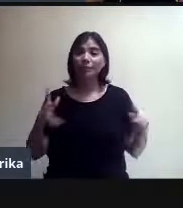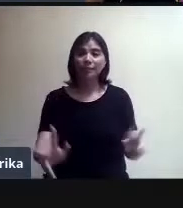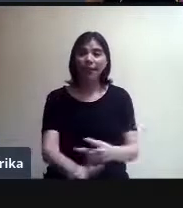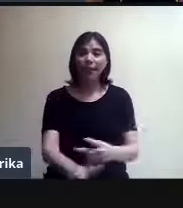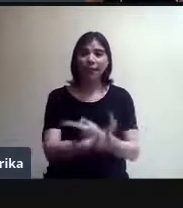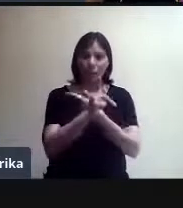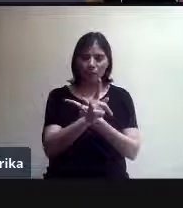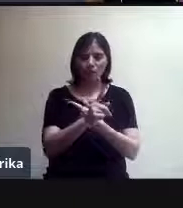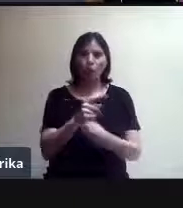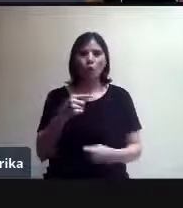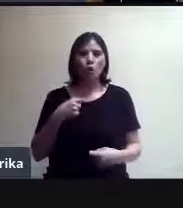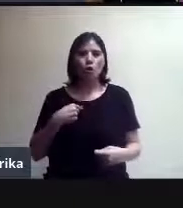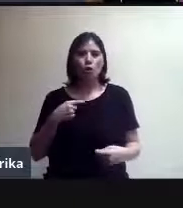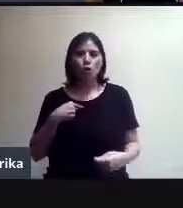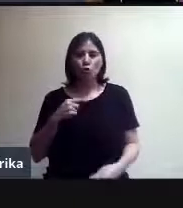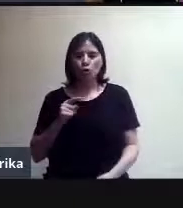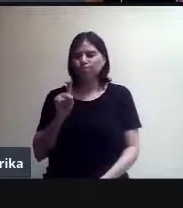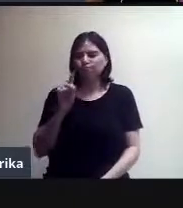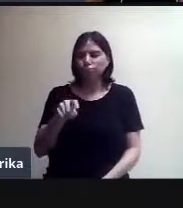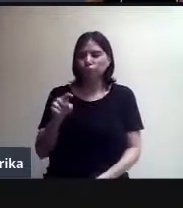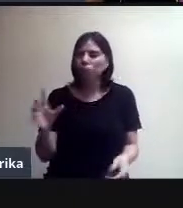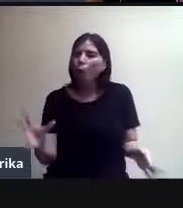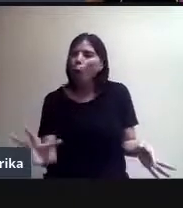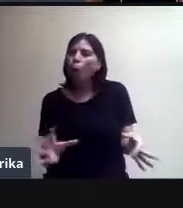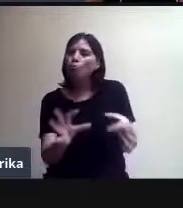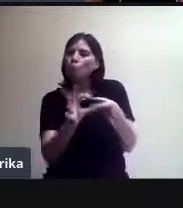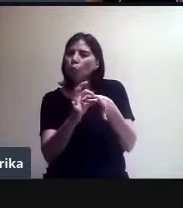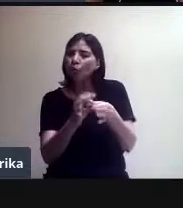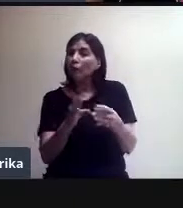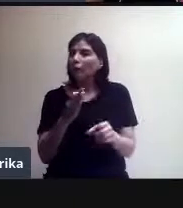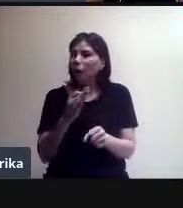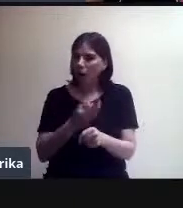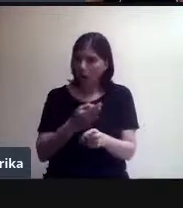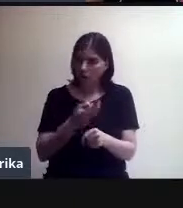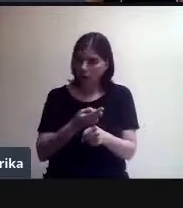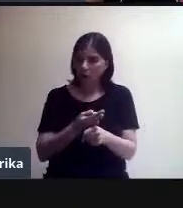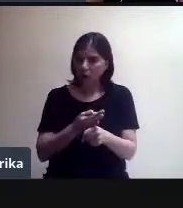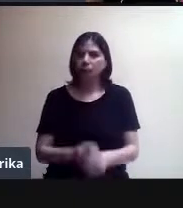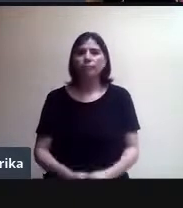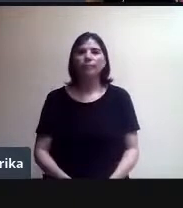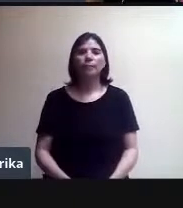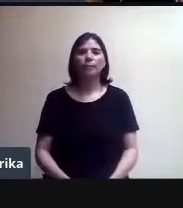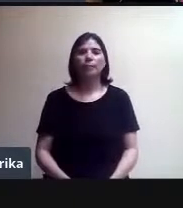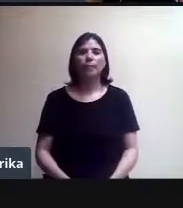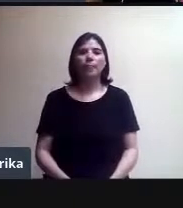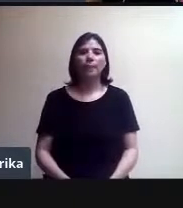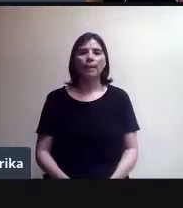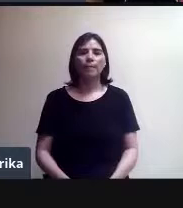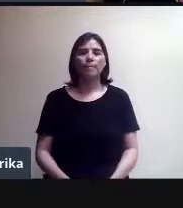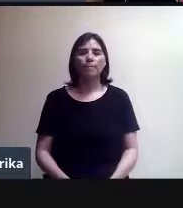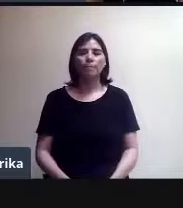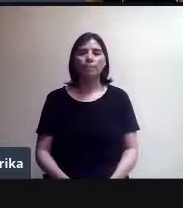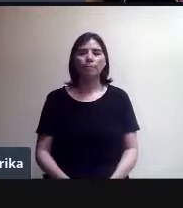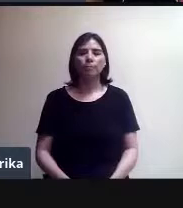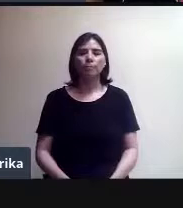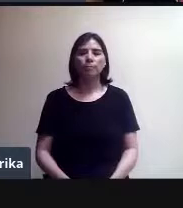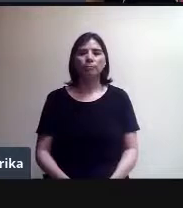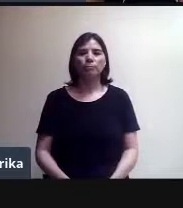voy a dar unirse ahora, ¿sí? Nada más que espero que no se me vicie mi